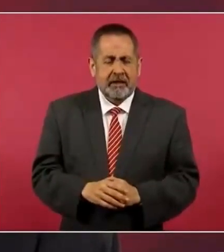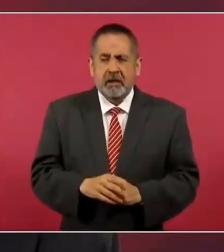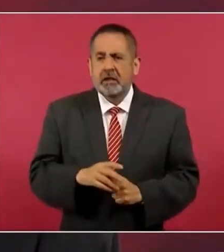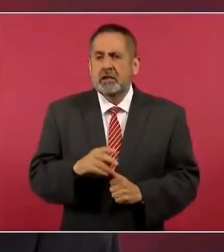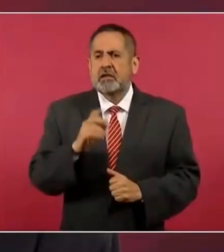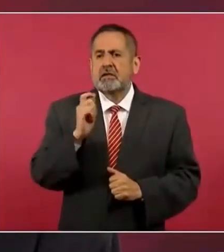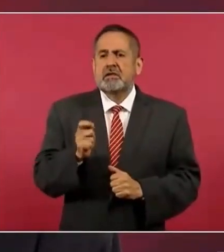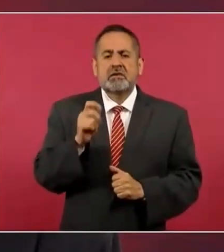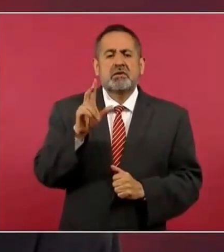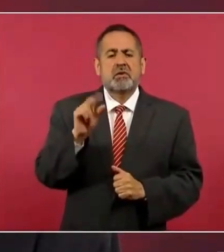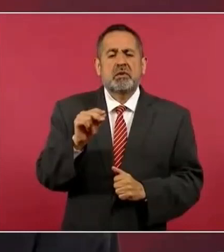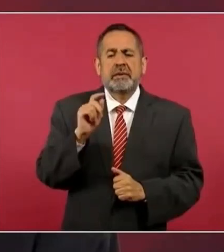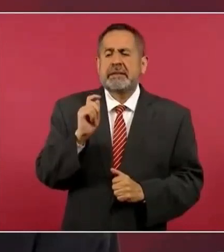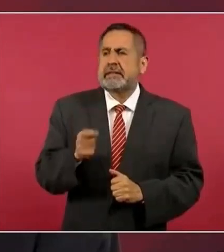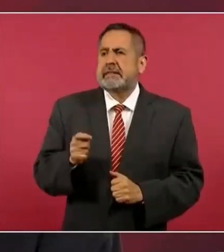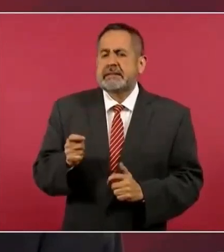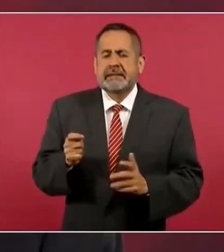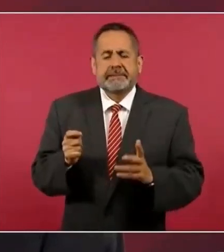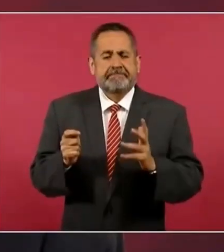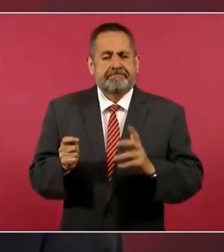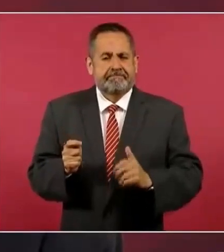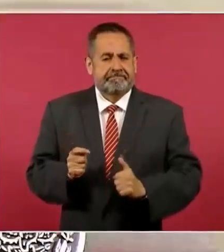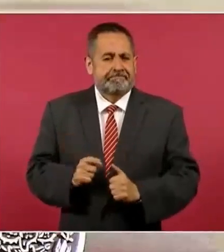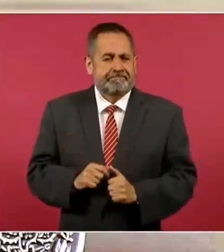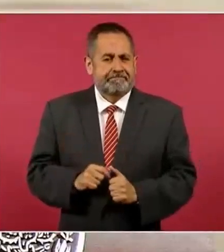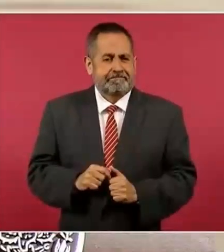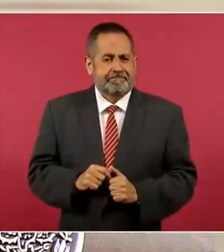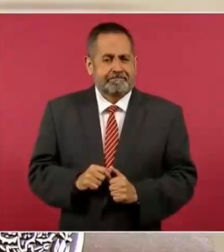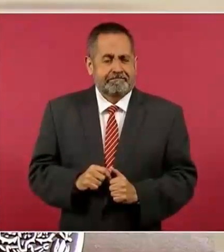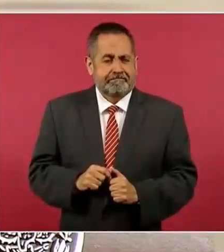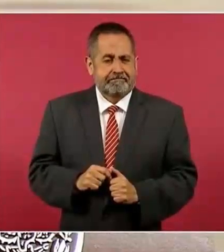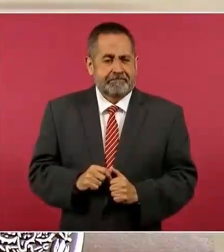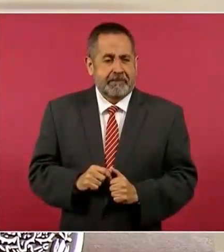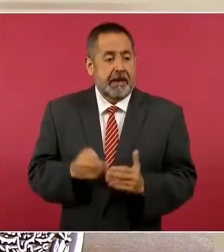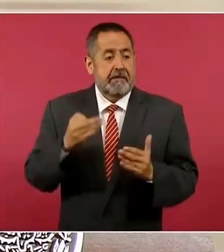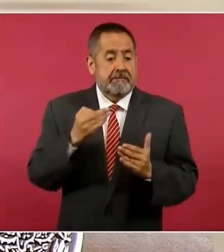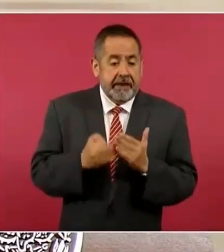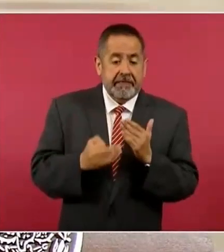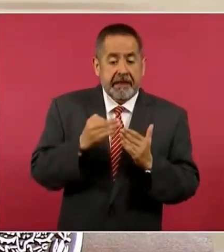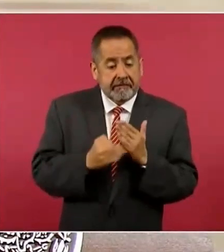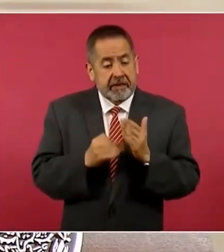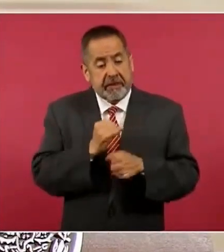nada pendiente.